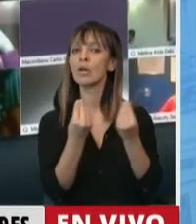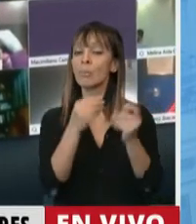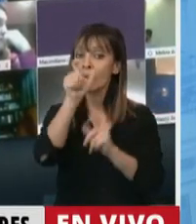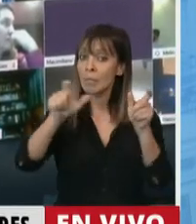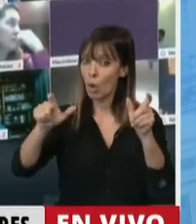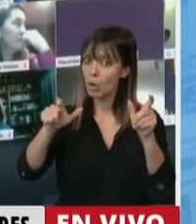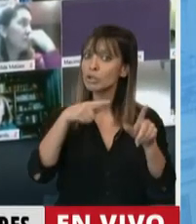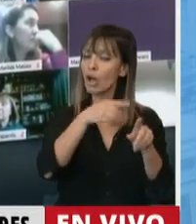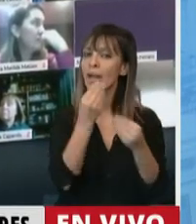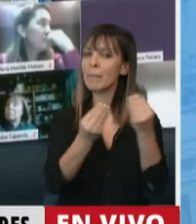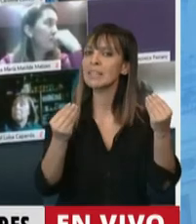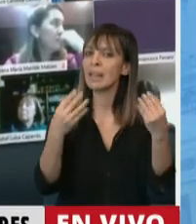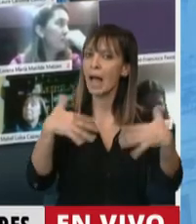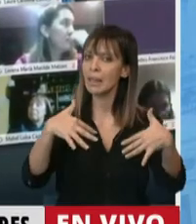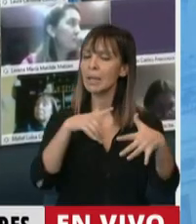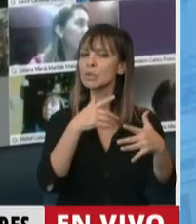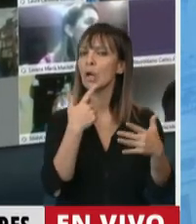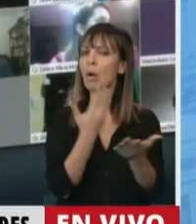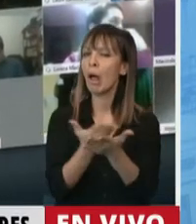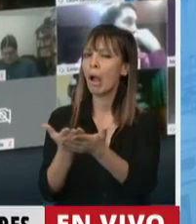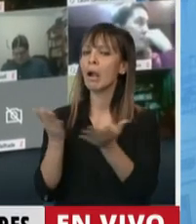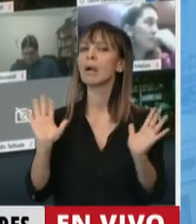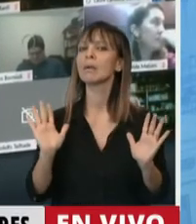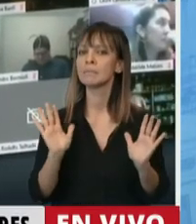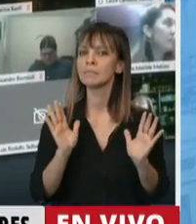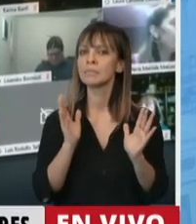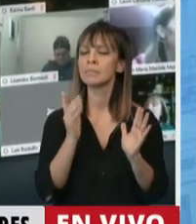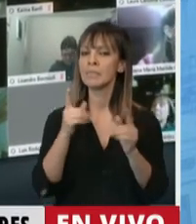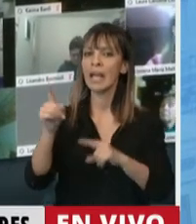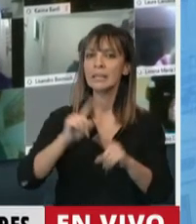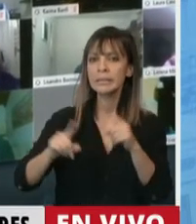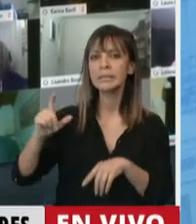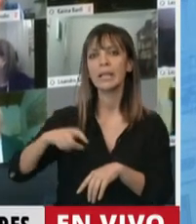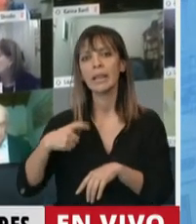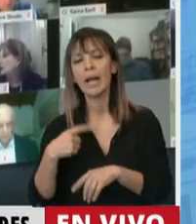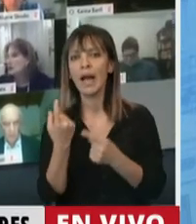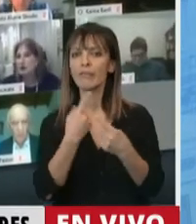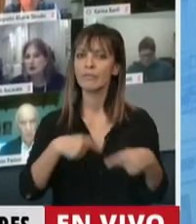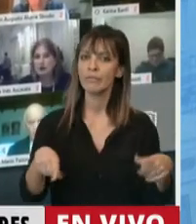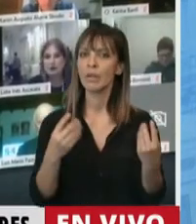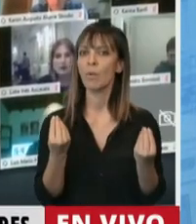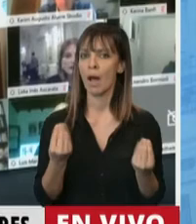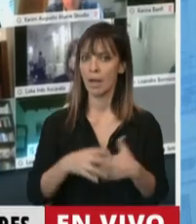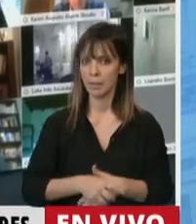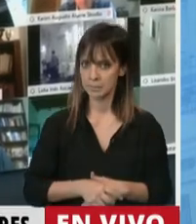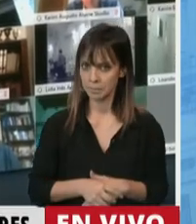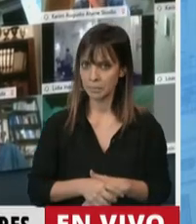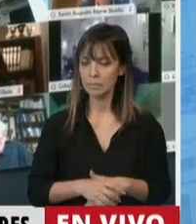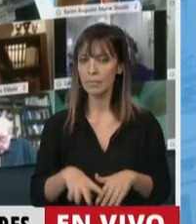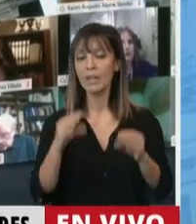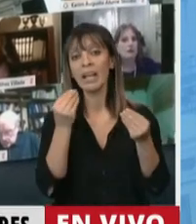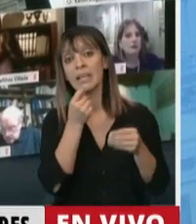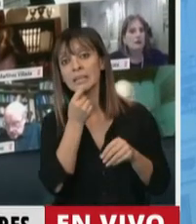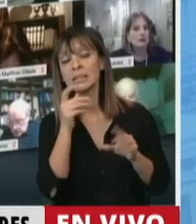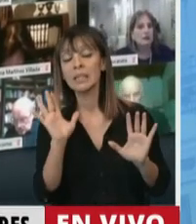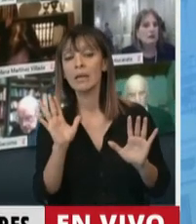de los representantes de centrales y sindicatos que, en lugar de preocuparse